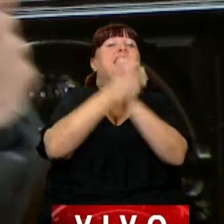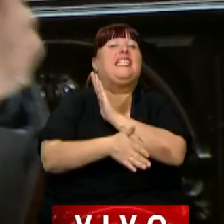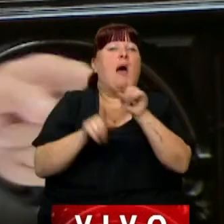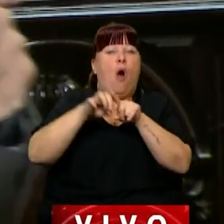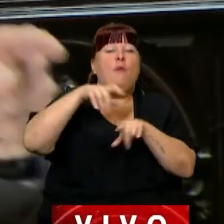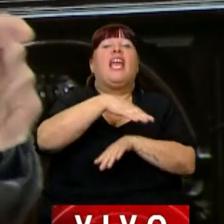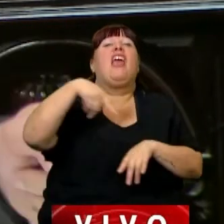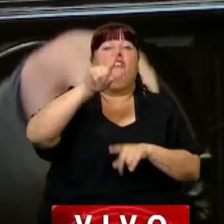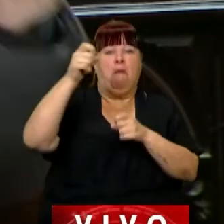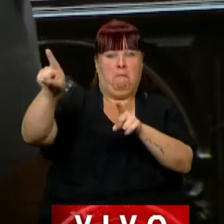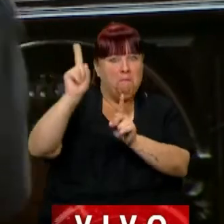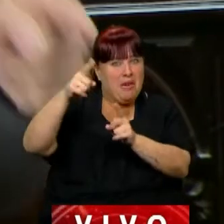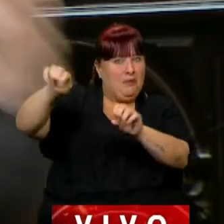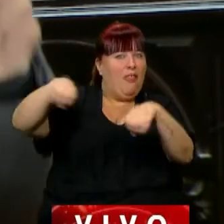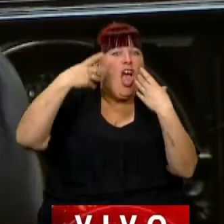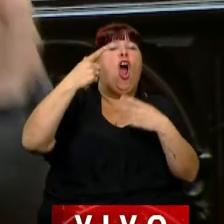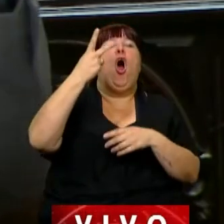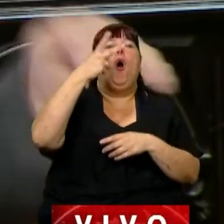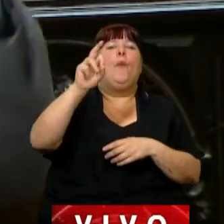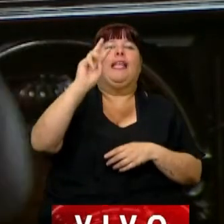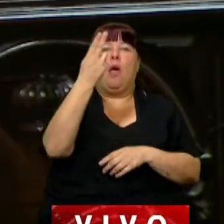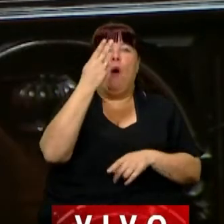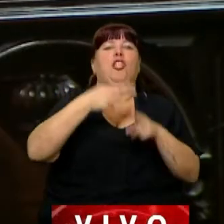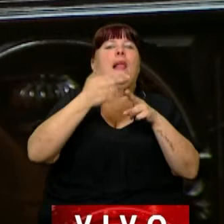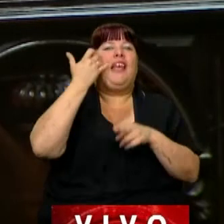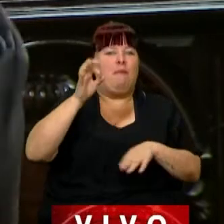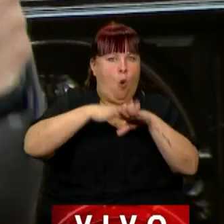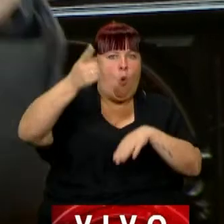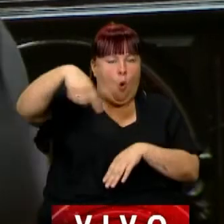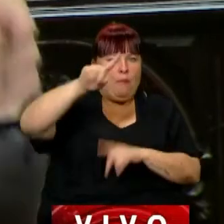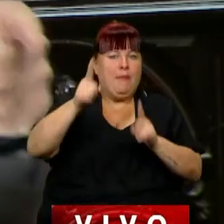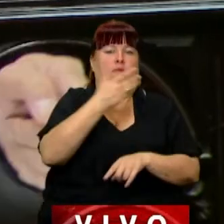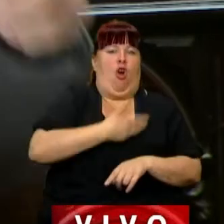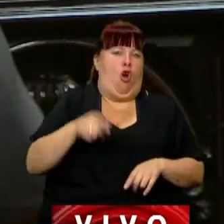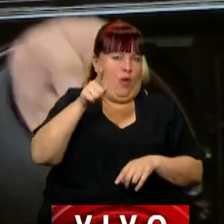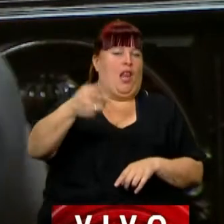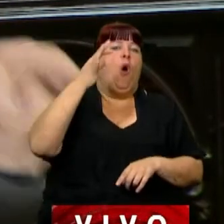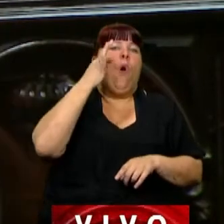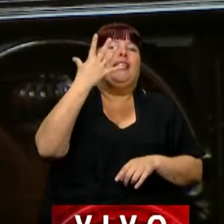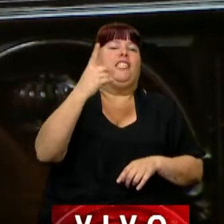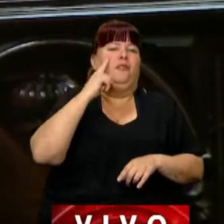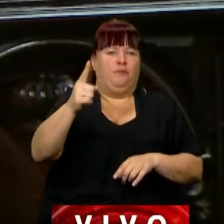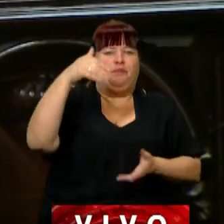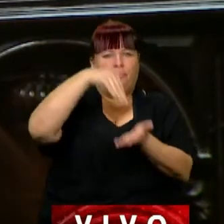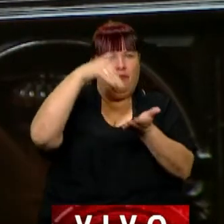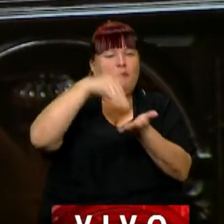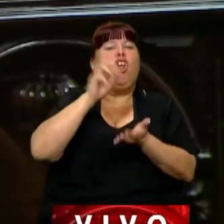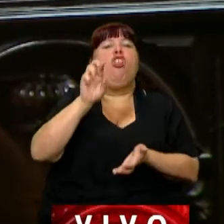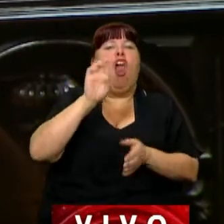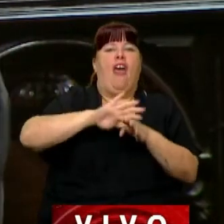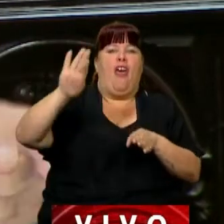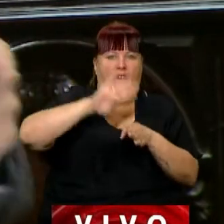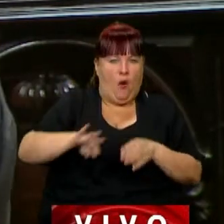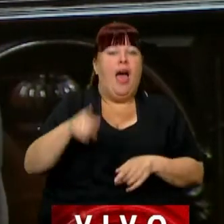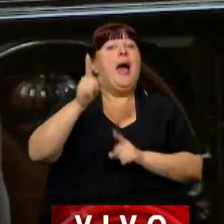cucaracha fueron los que nos dejaron más de 20 muertos en Plaza de Mayo, fueron los que nos dejaron 45 mil millones de dólares,